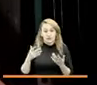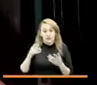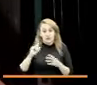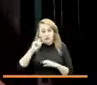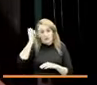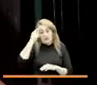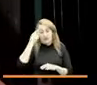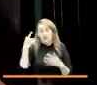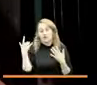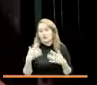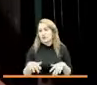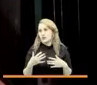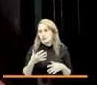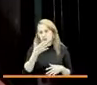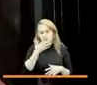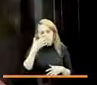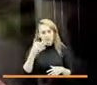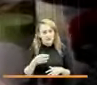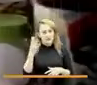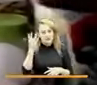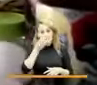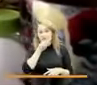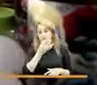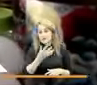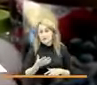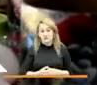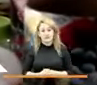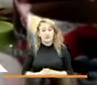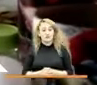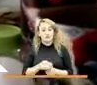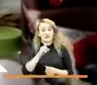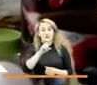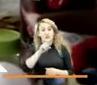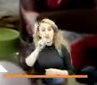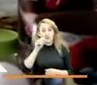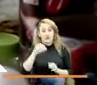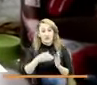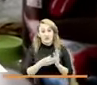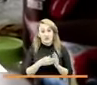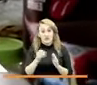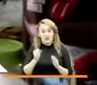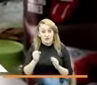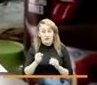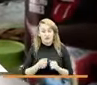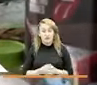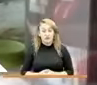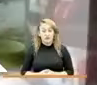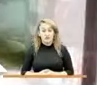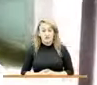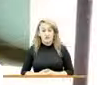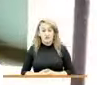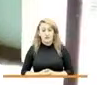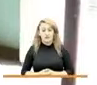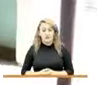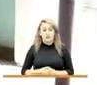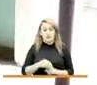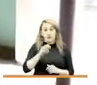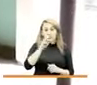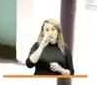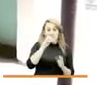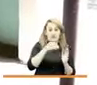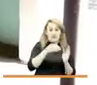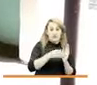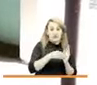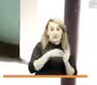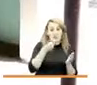realmente algo maravilloso porque son 160 mil pesos, 80 mil pago la pieza